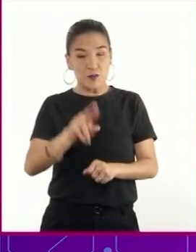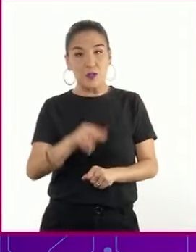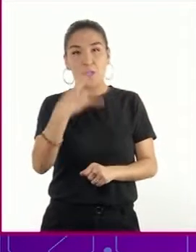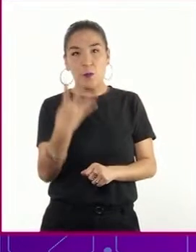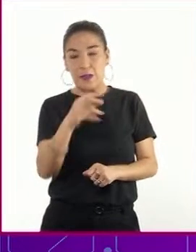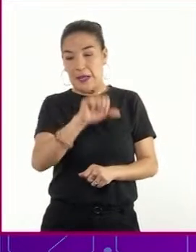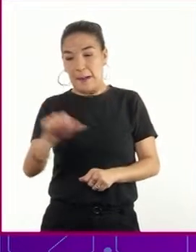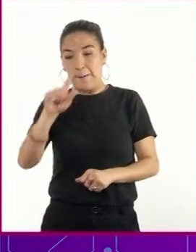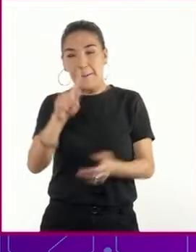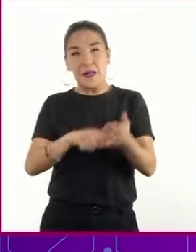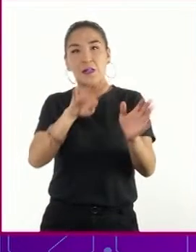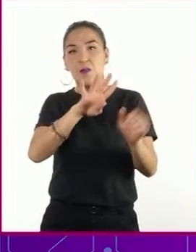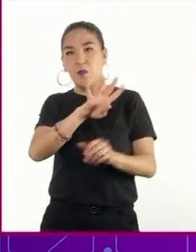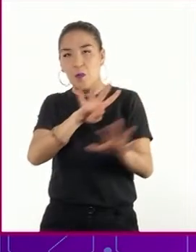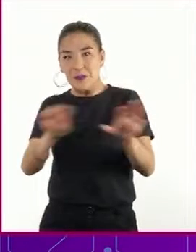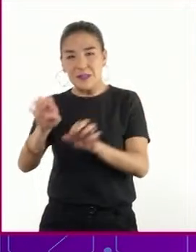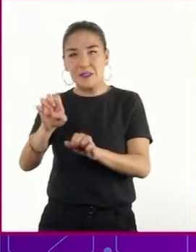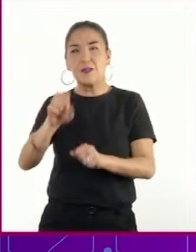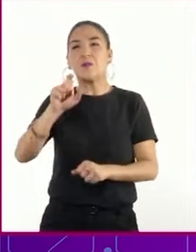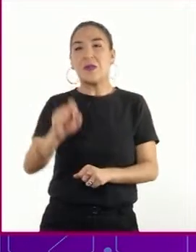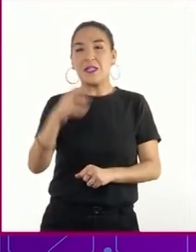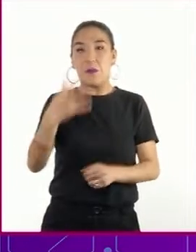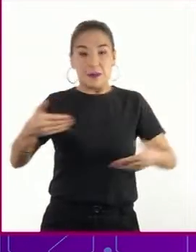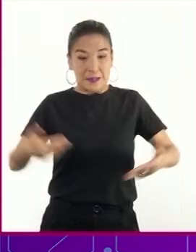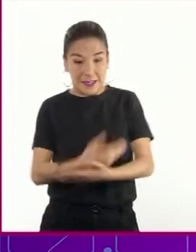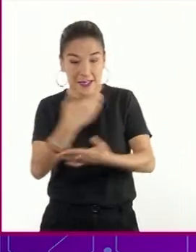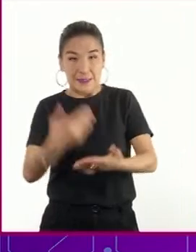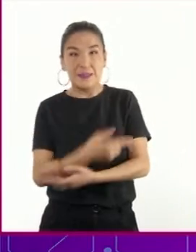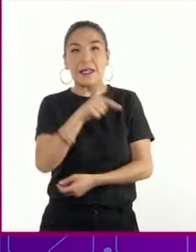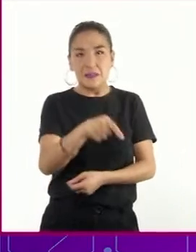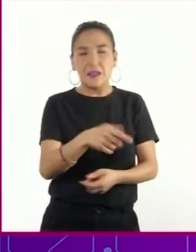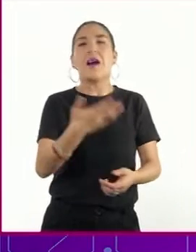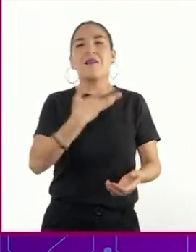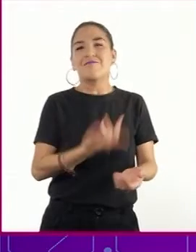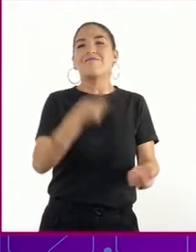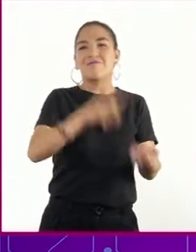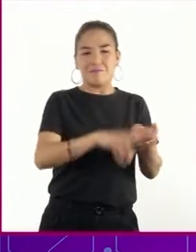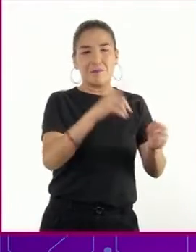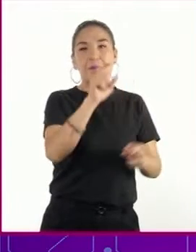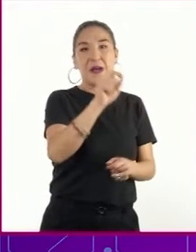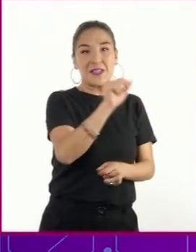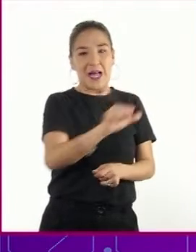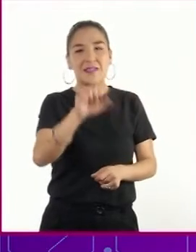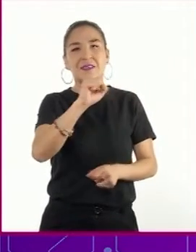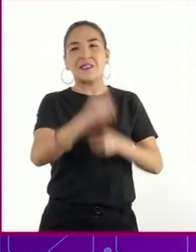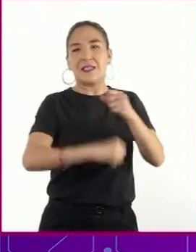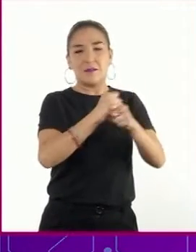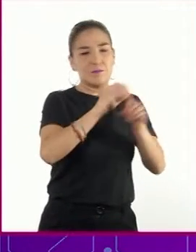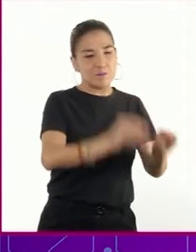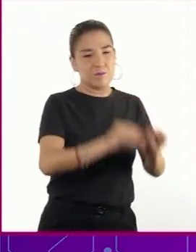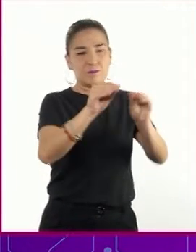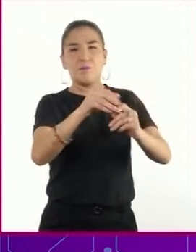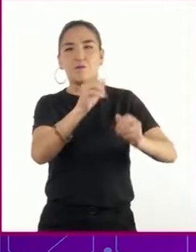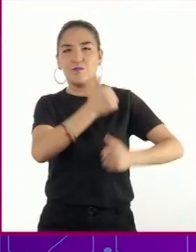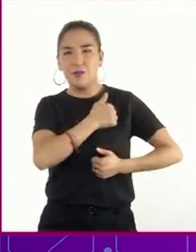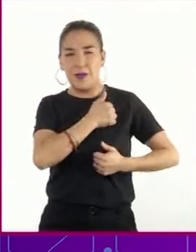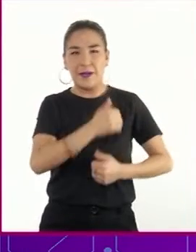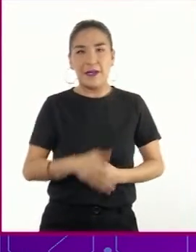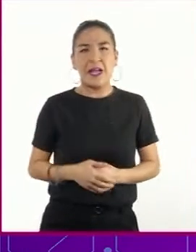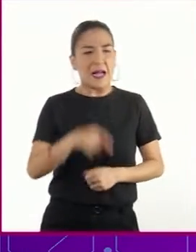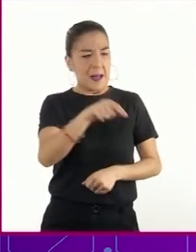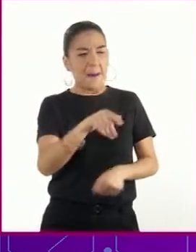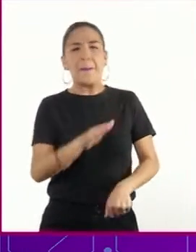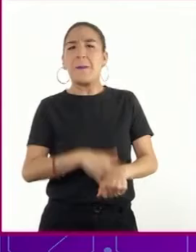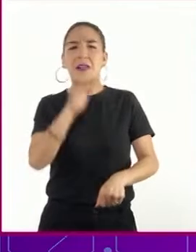y 1924, es decir, que tenían de 20 a 60 años. De estos últimos, la mayoría